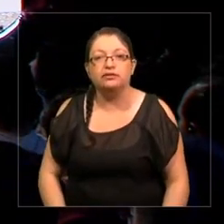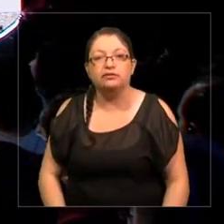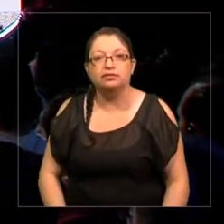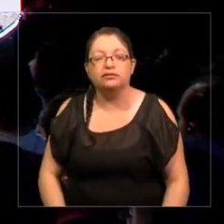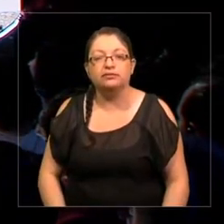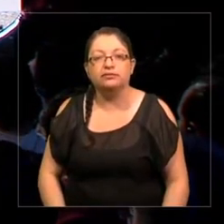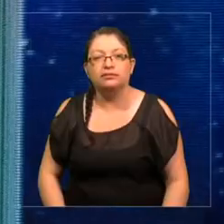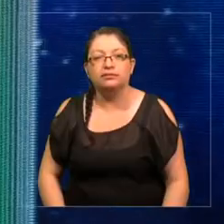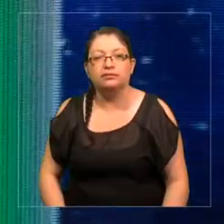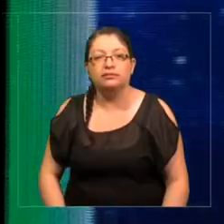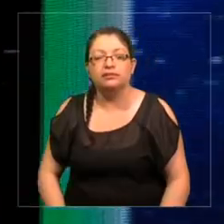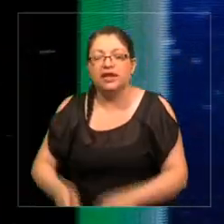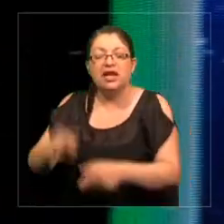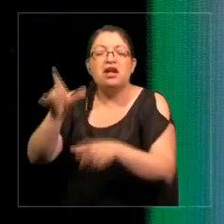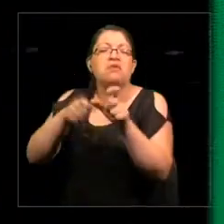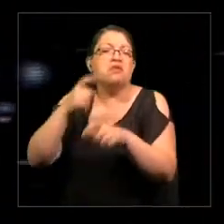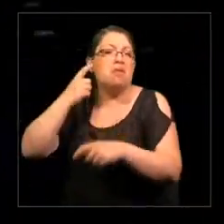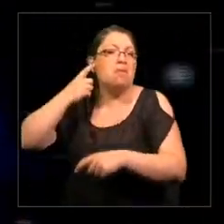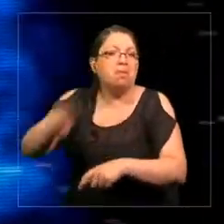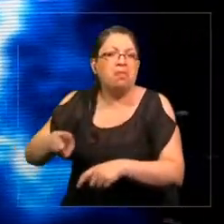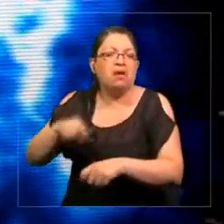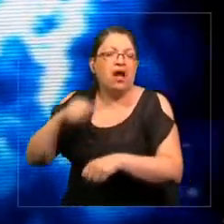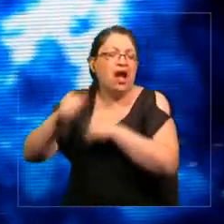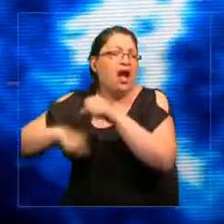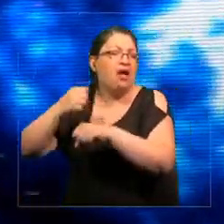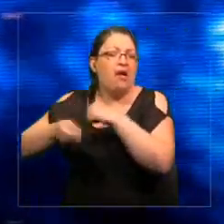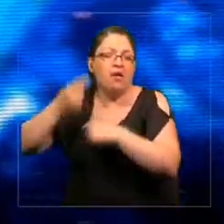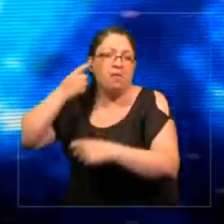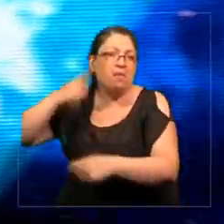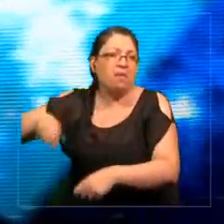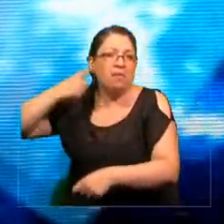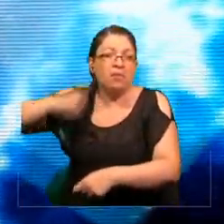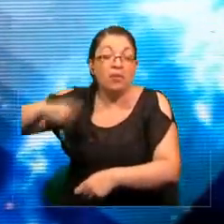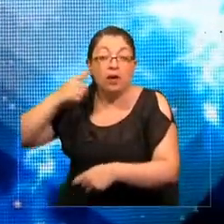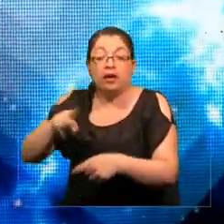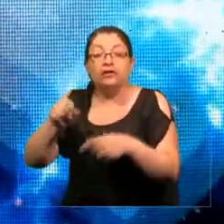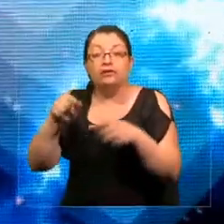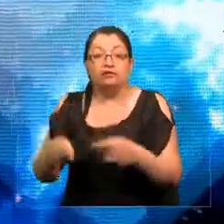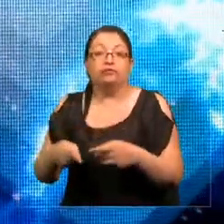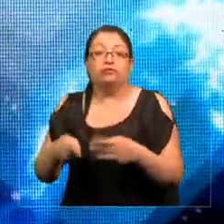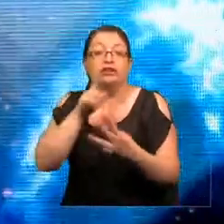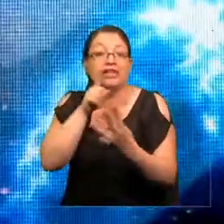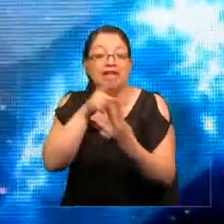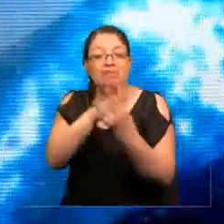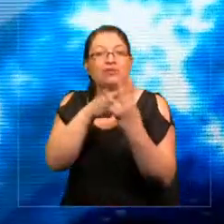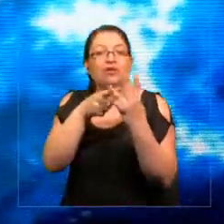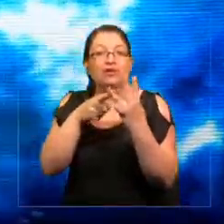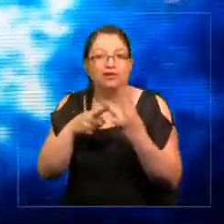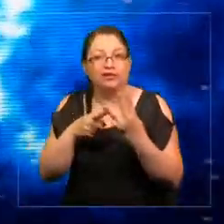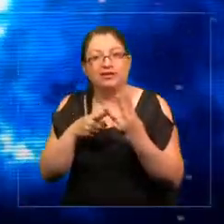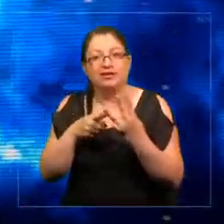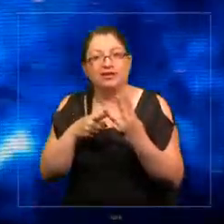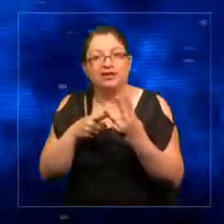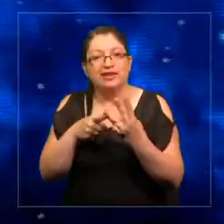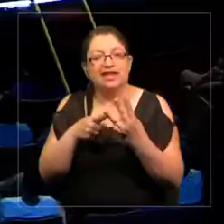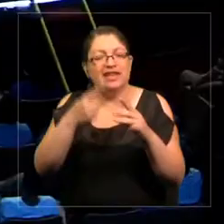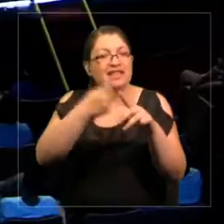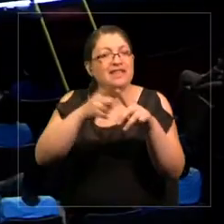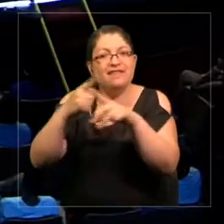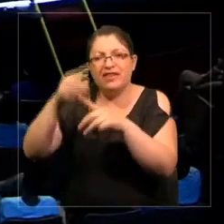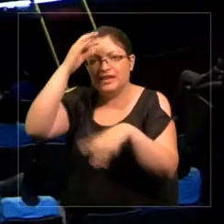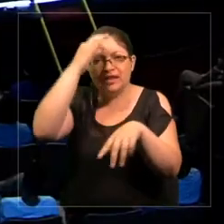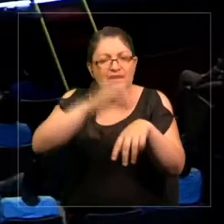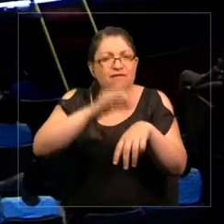han estado ignorando por décadas. Entonces, tres silos grandes de pandemias